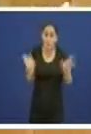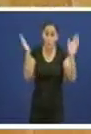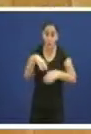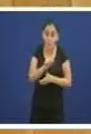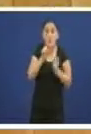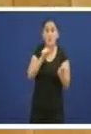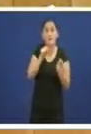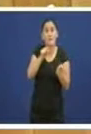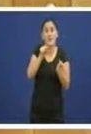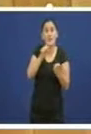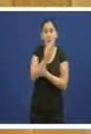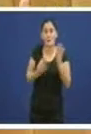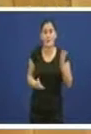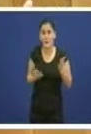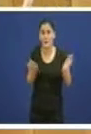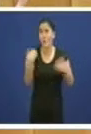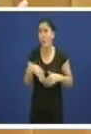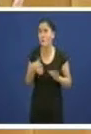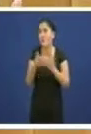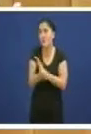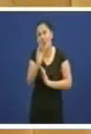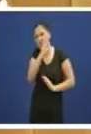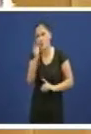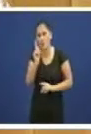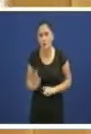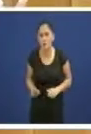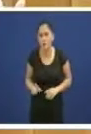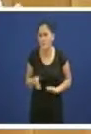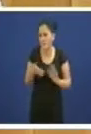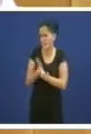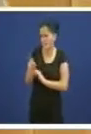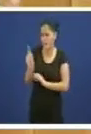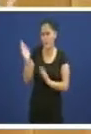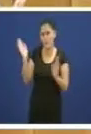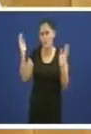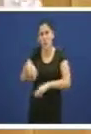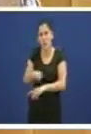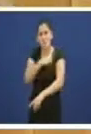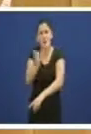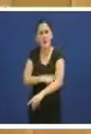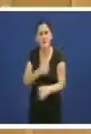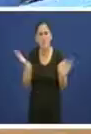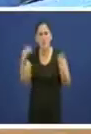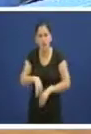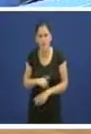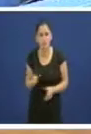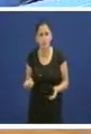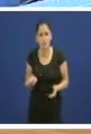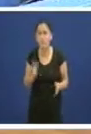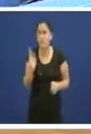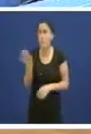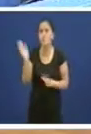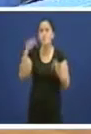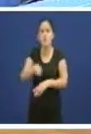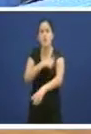se se aporta de atrás señora conselleira non teñen vostedes o valor o valor a coraxe política de